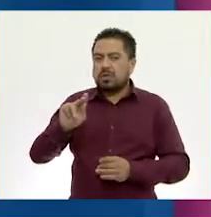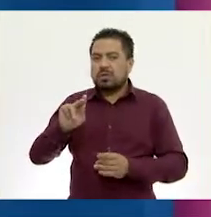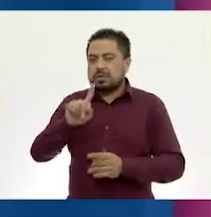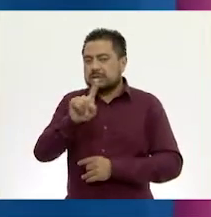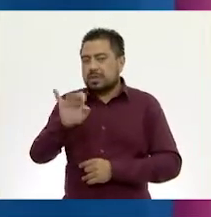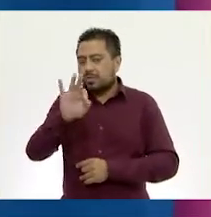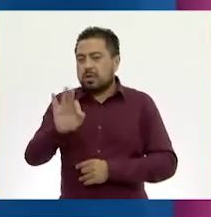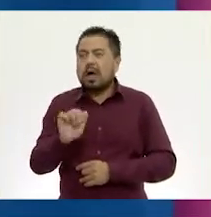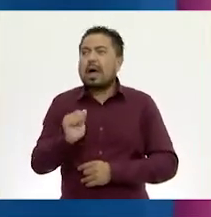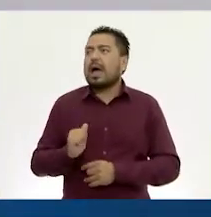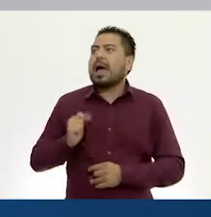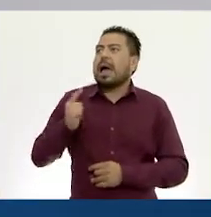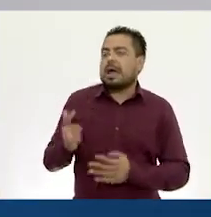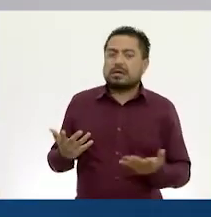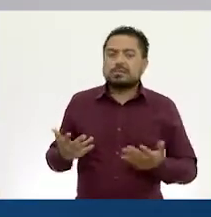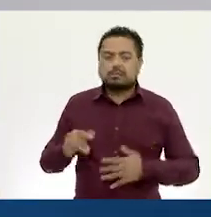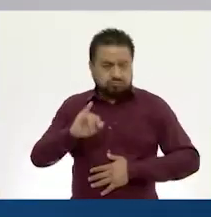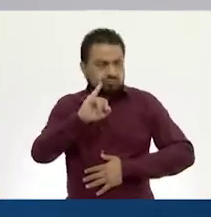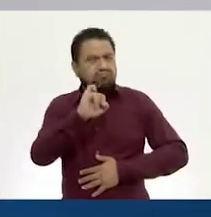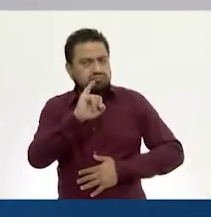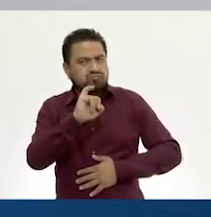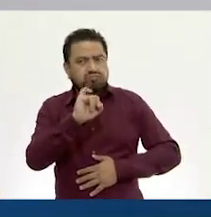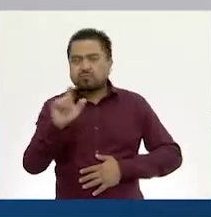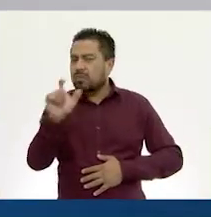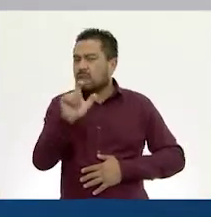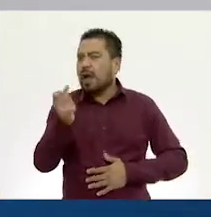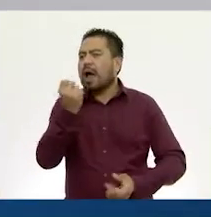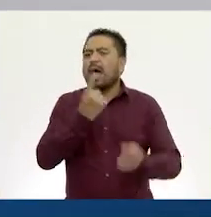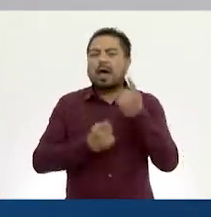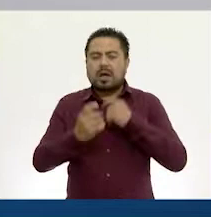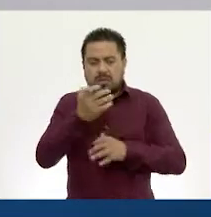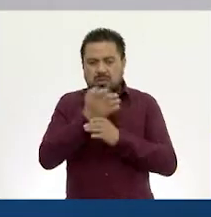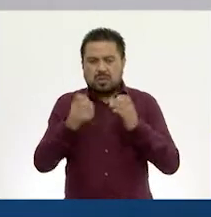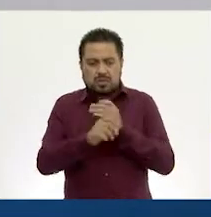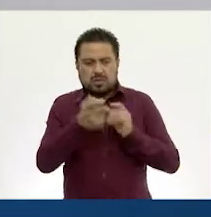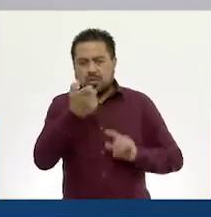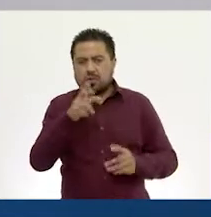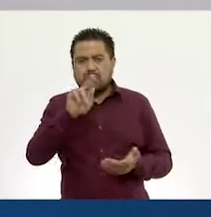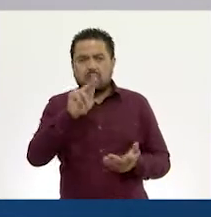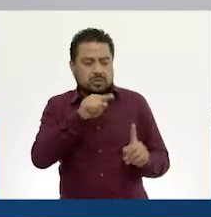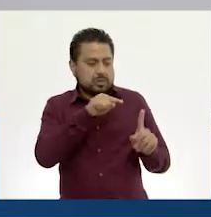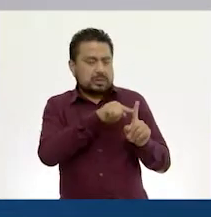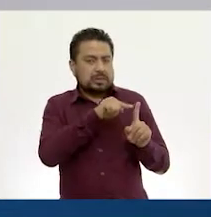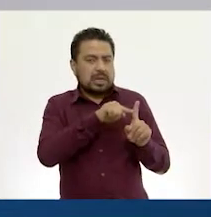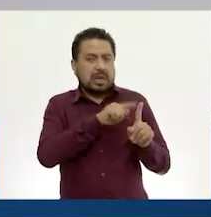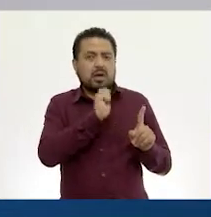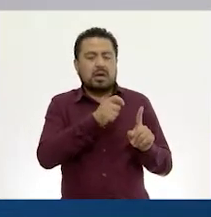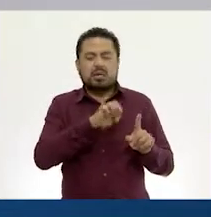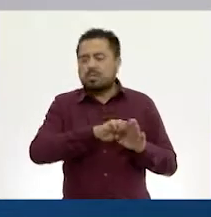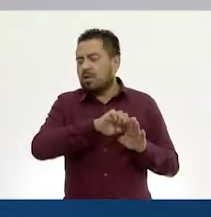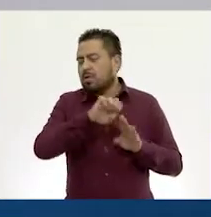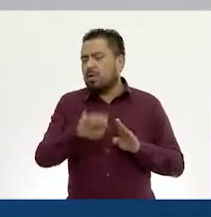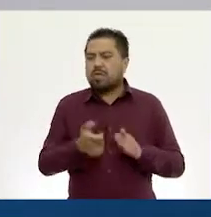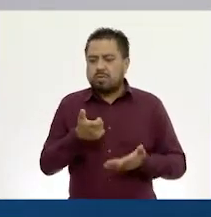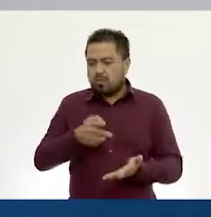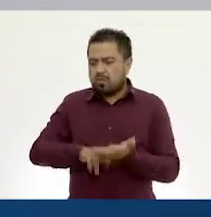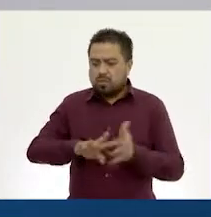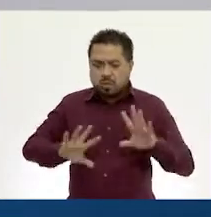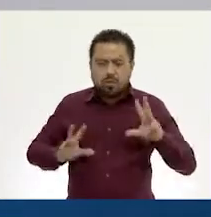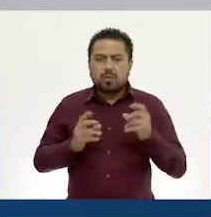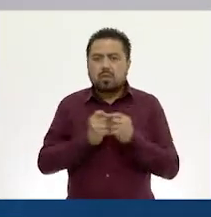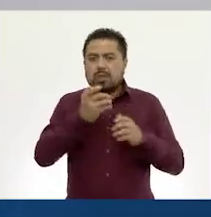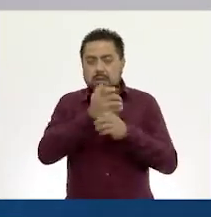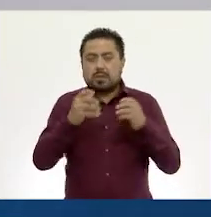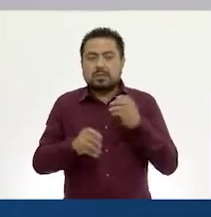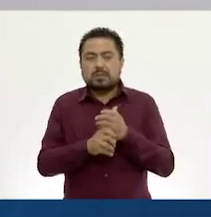100% de algo? Sí, María. Cuando en alguna situación esos 80 pesos sean, por ejemplo, el precio total de un